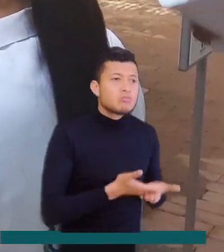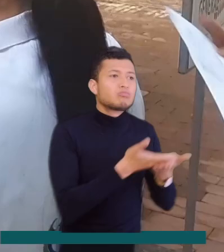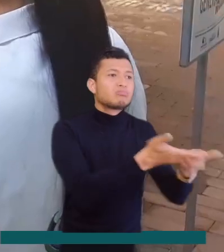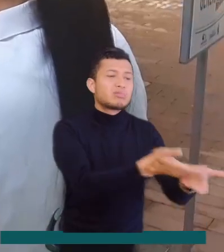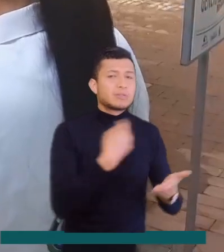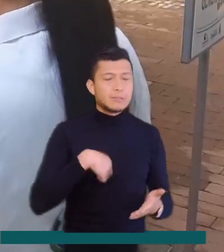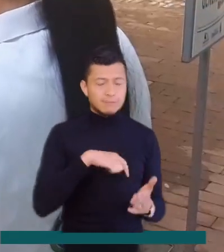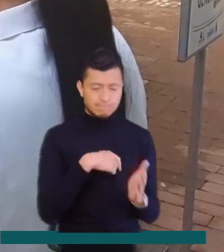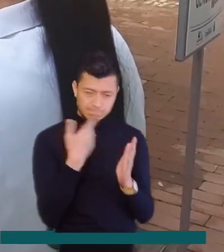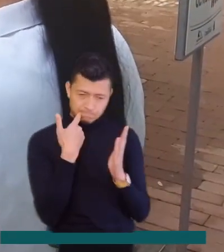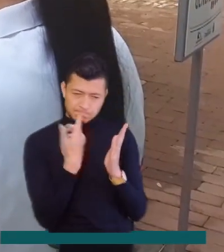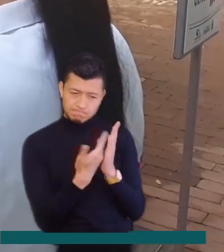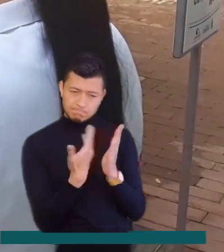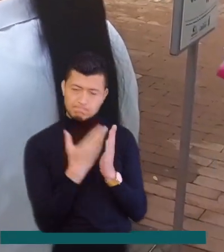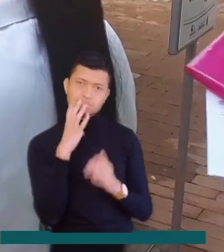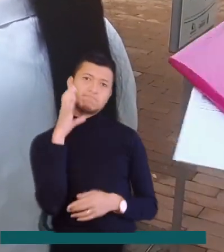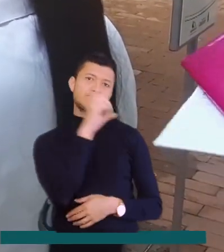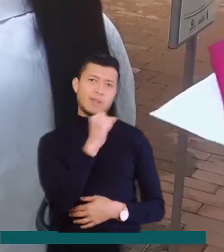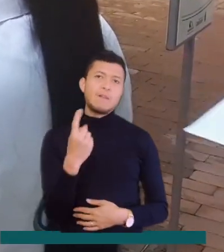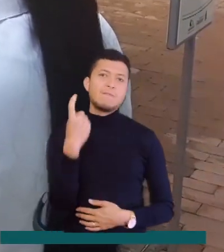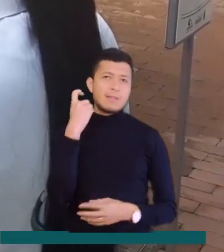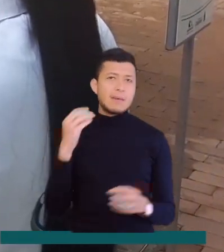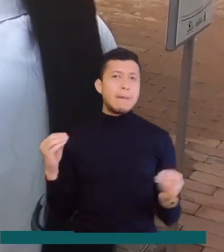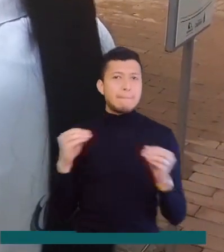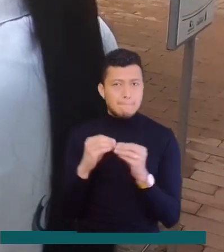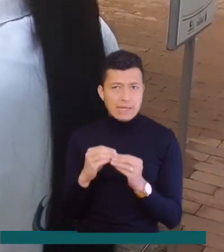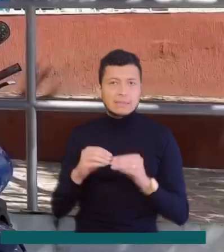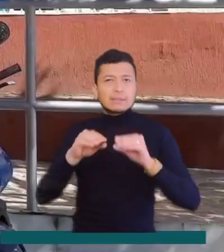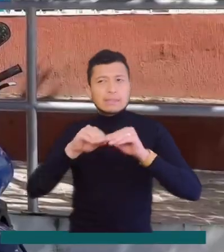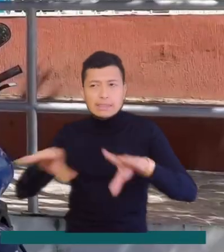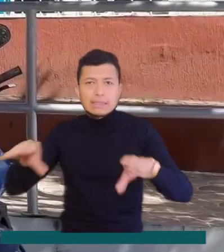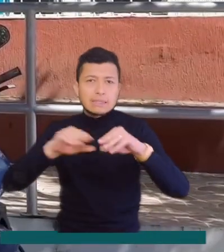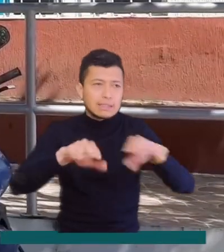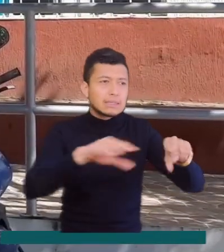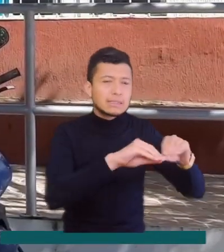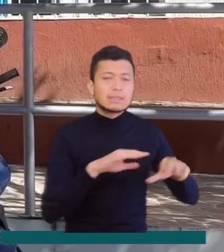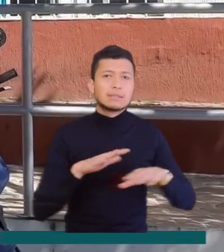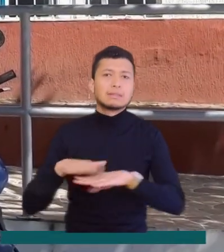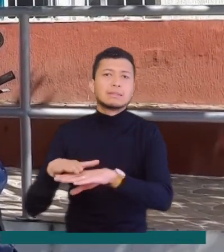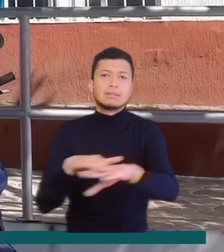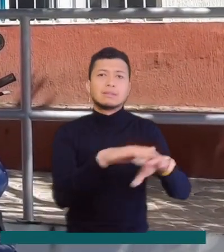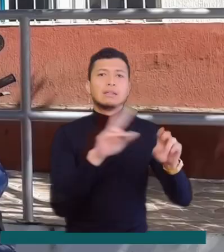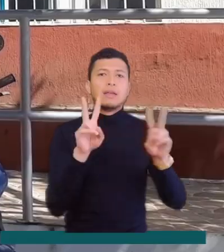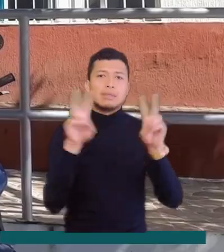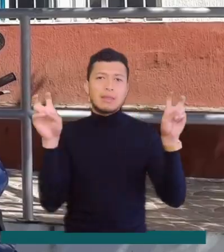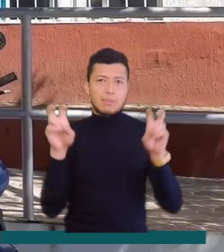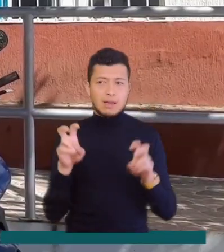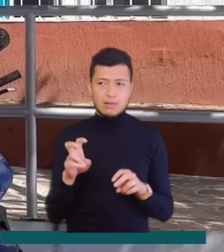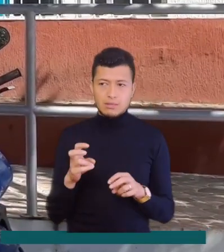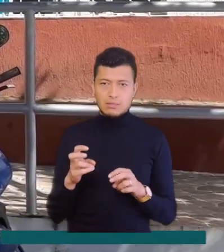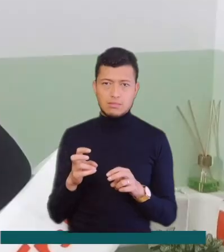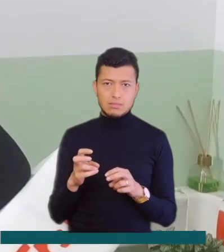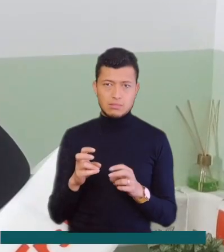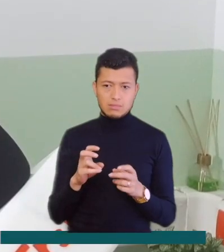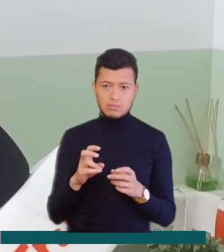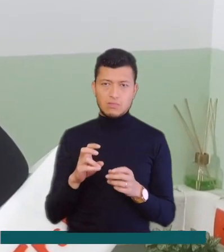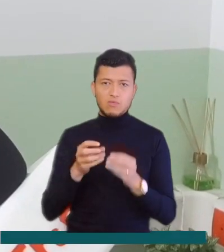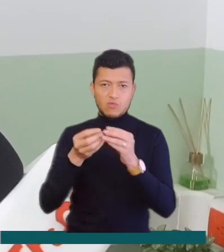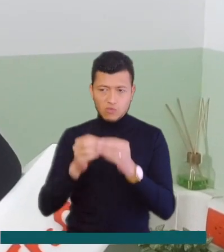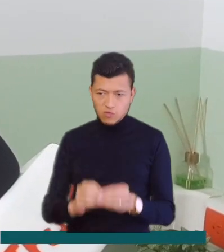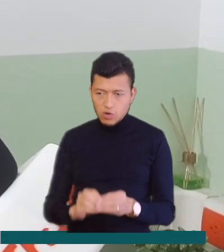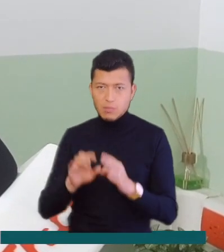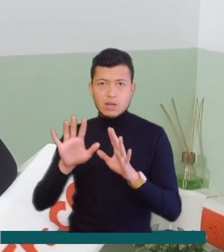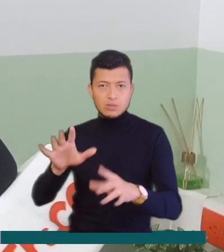evidenciado básicamente es eso, es que ha faltado un poco más de socialización en este comportamiento de la ruta